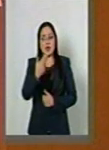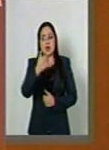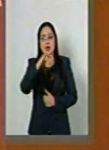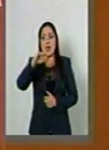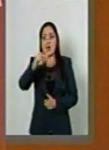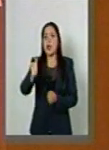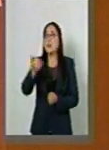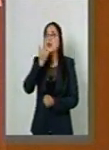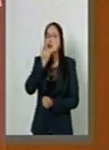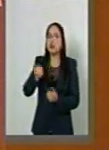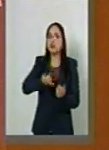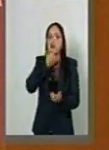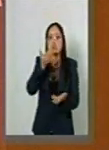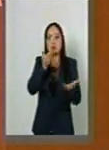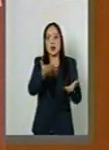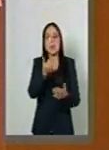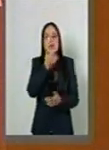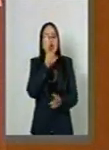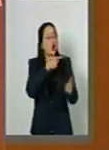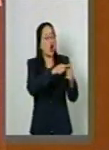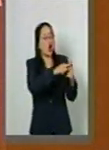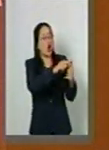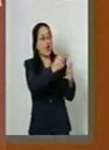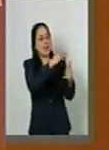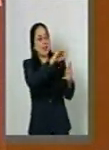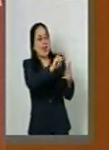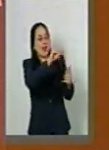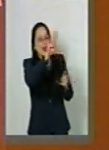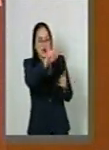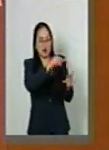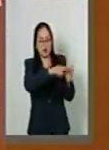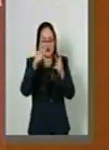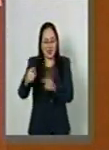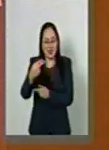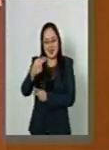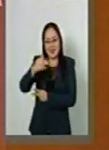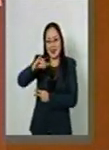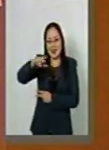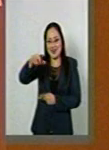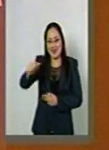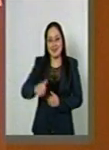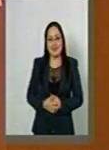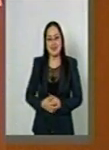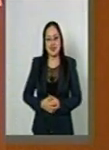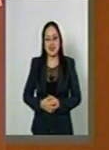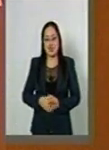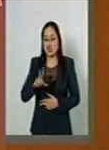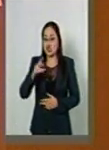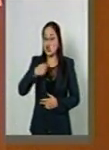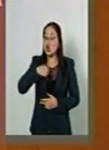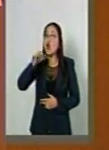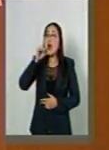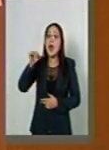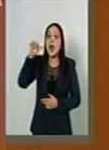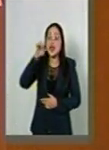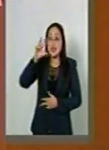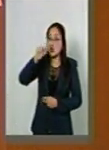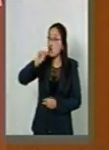bueno, Madre Santa, entonces no le he iludido. Compañera, yo estuve presente el día de ayer,